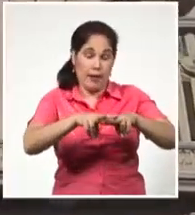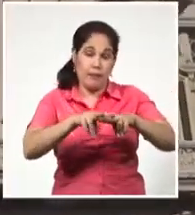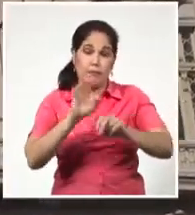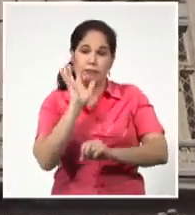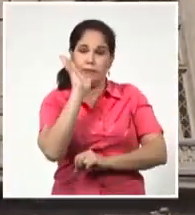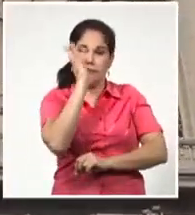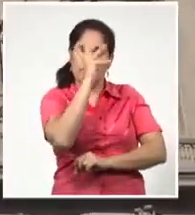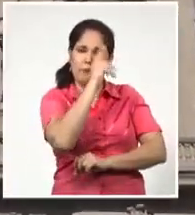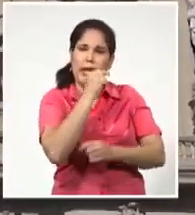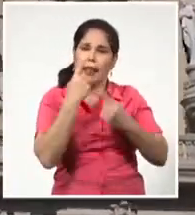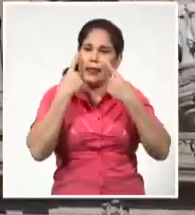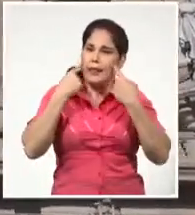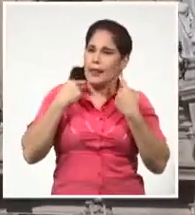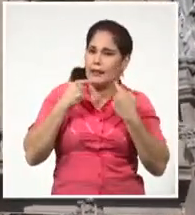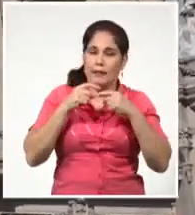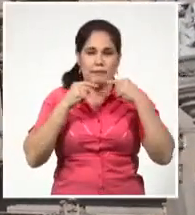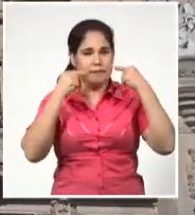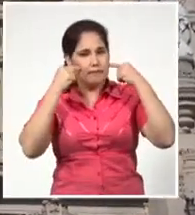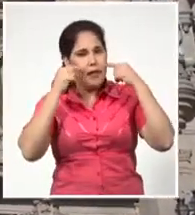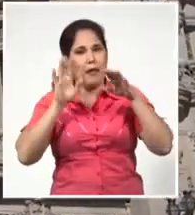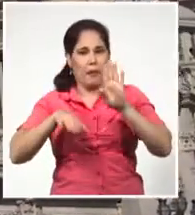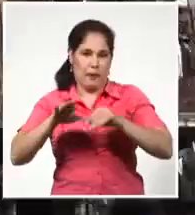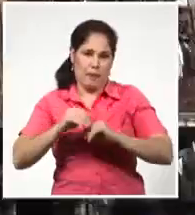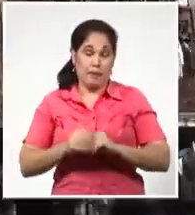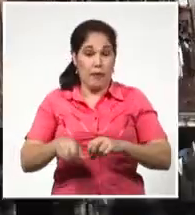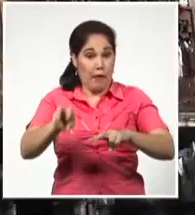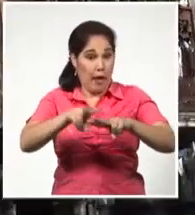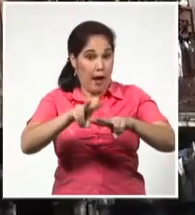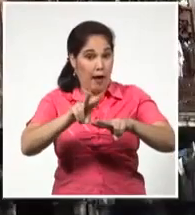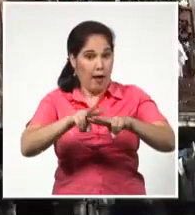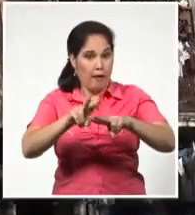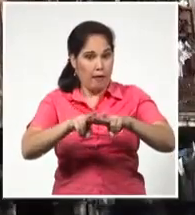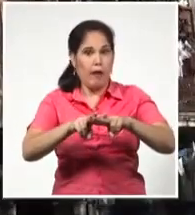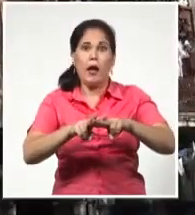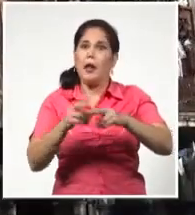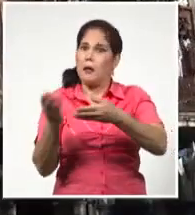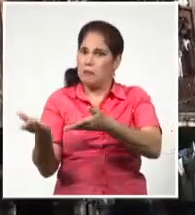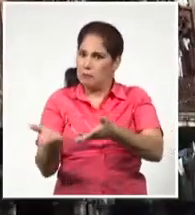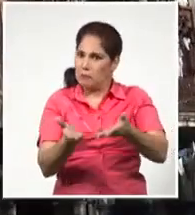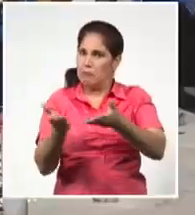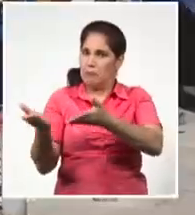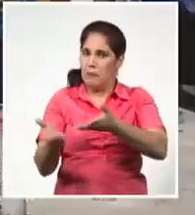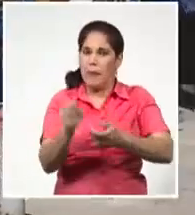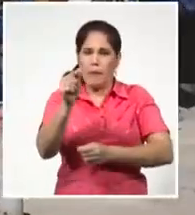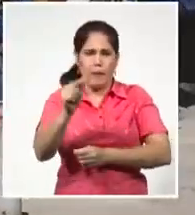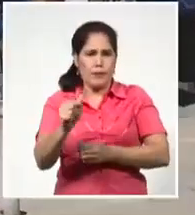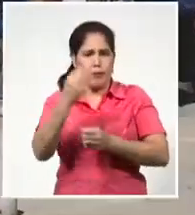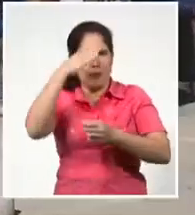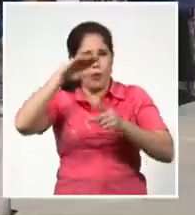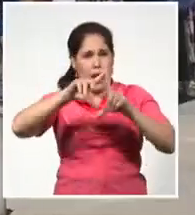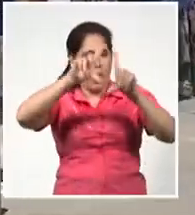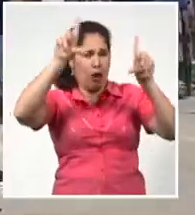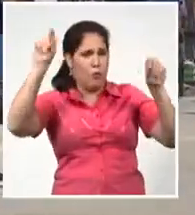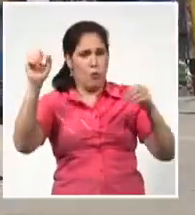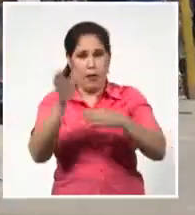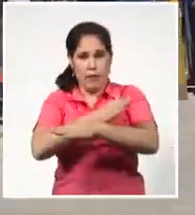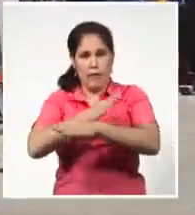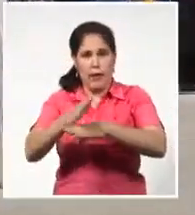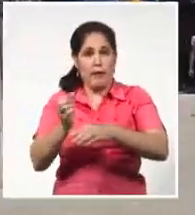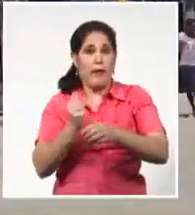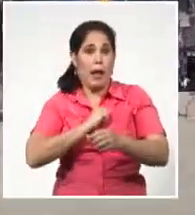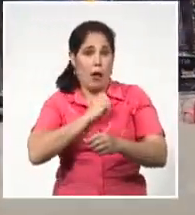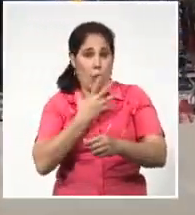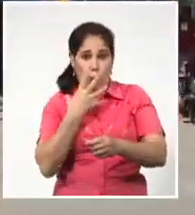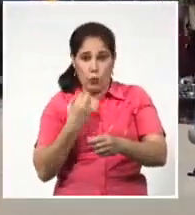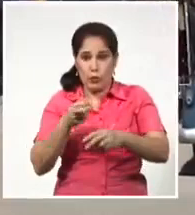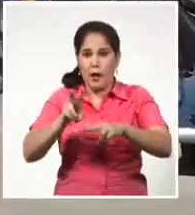melancólica, risueña. Esta Habana acoge y continuará abrigando a personas de todas las regiones de Cuba y de